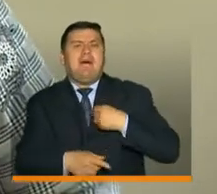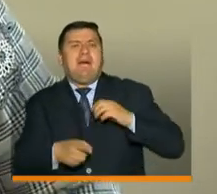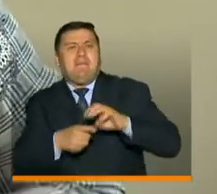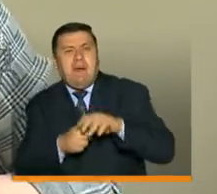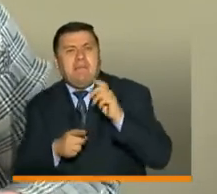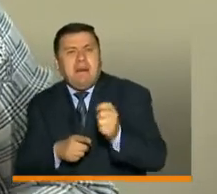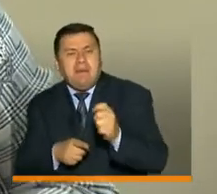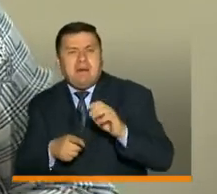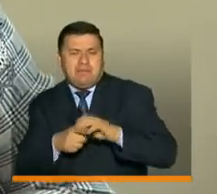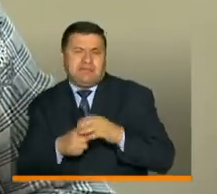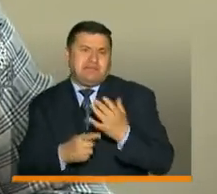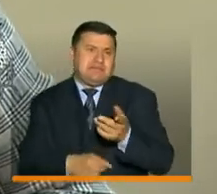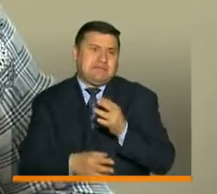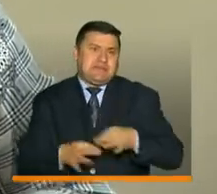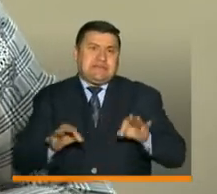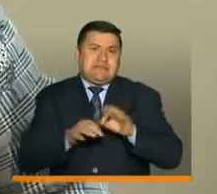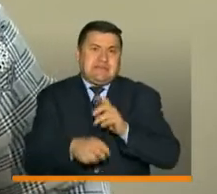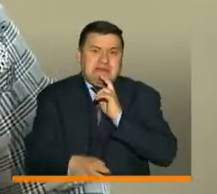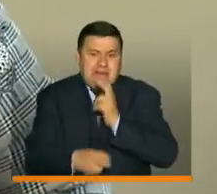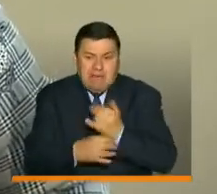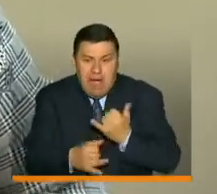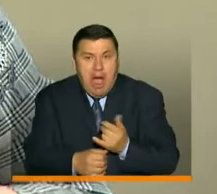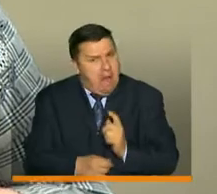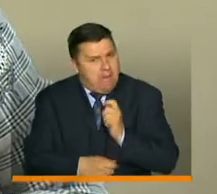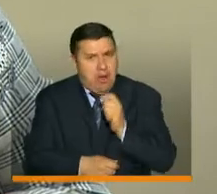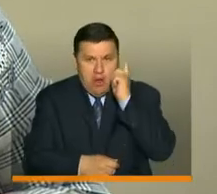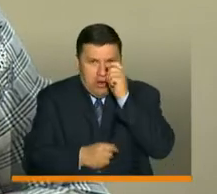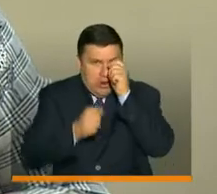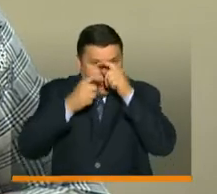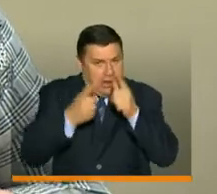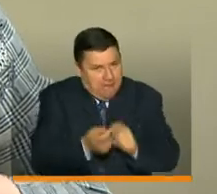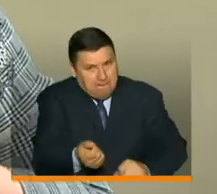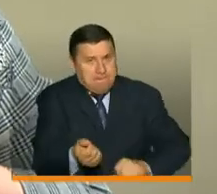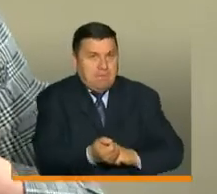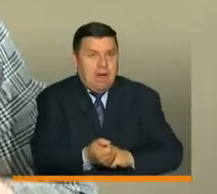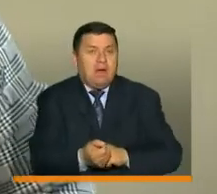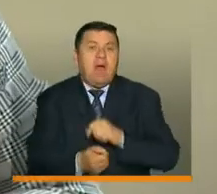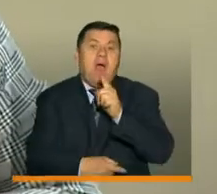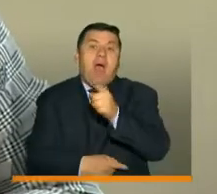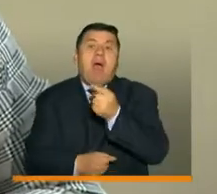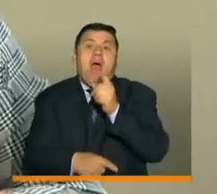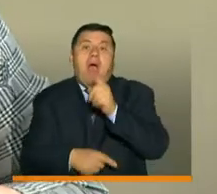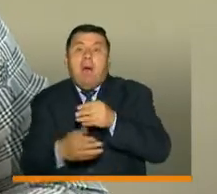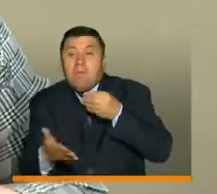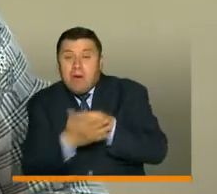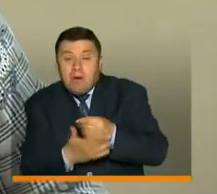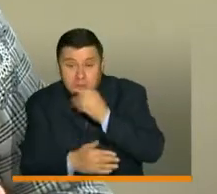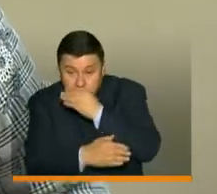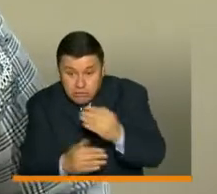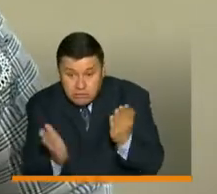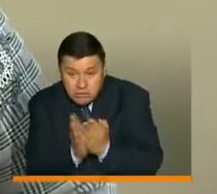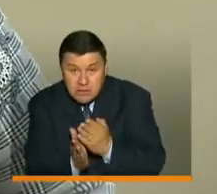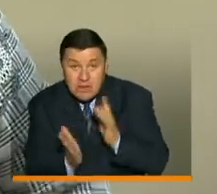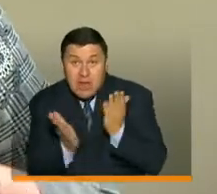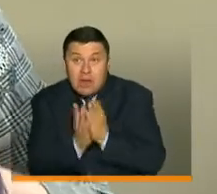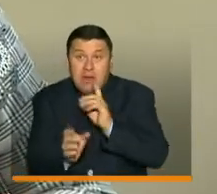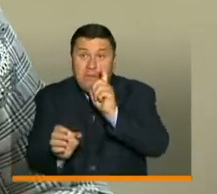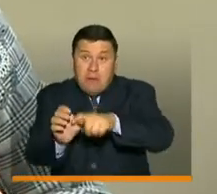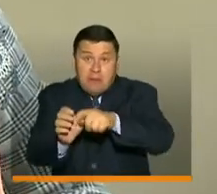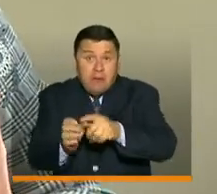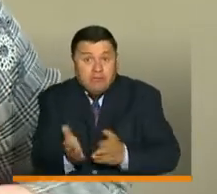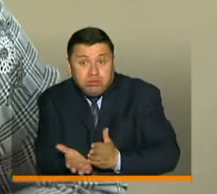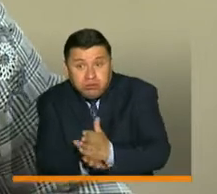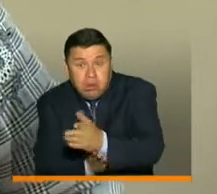durante un momento importante y sobre todo reconociendo que son créditos condonables. Es decir, si el niño sigue en el sistema educativo,